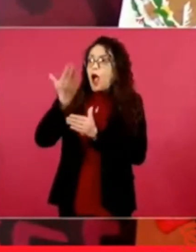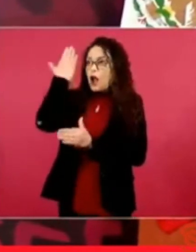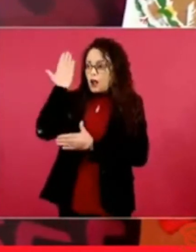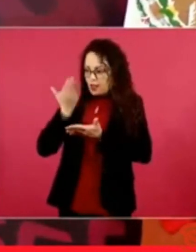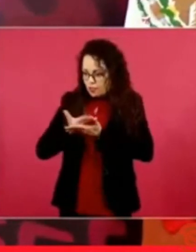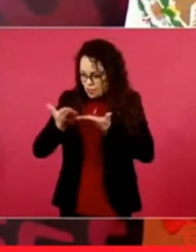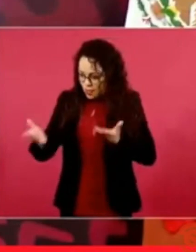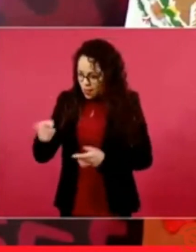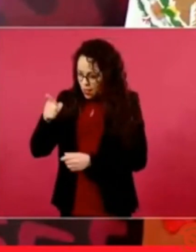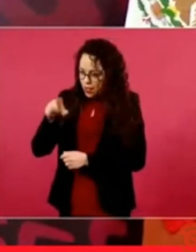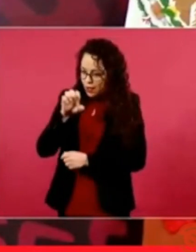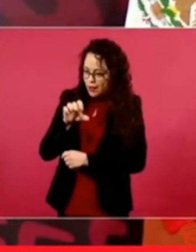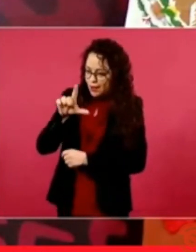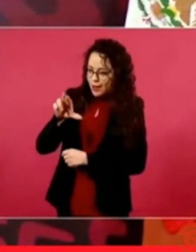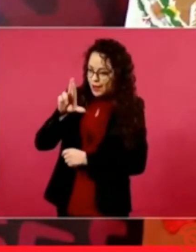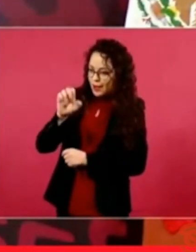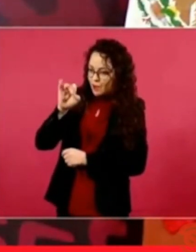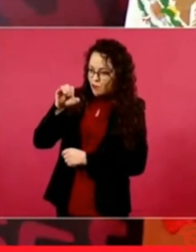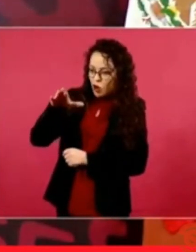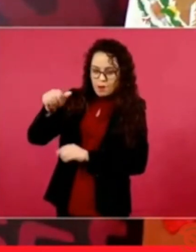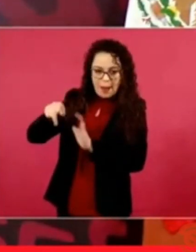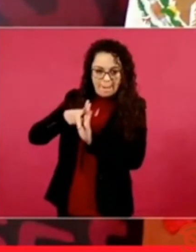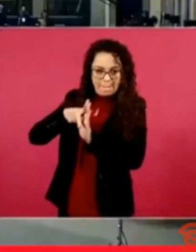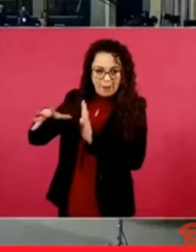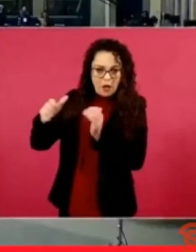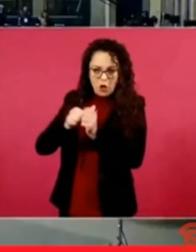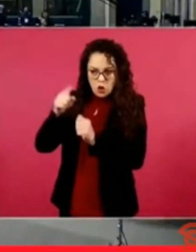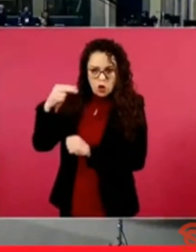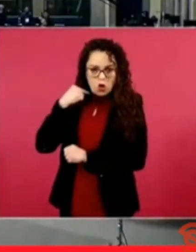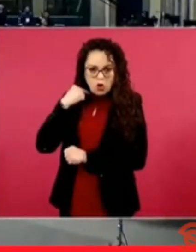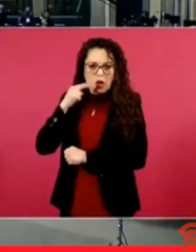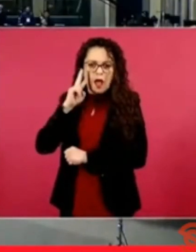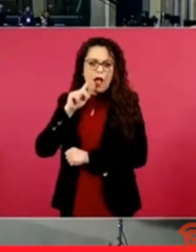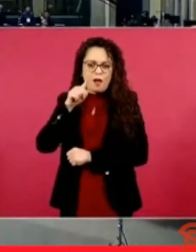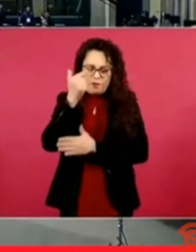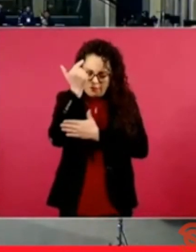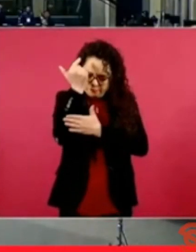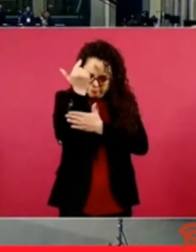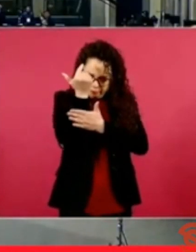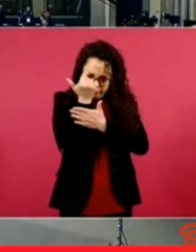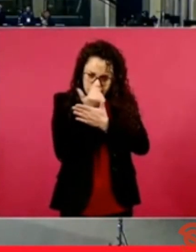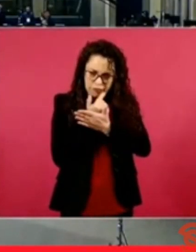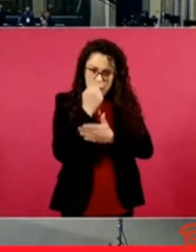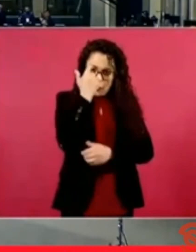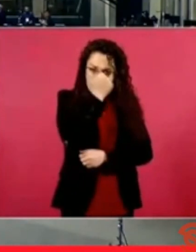cuentas con sus notarios con alfileres uno por uno